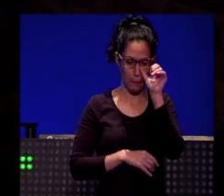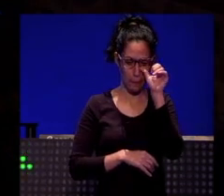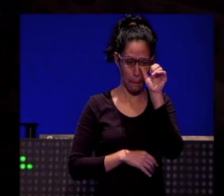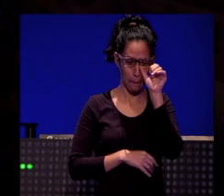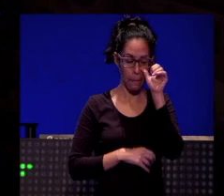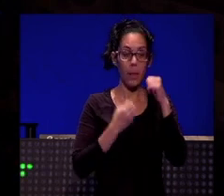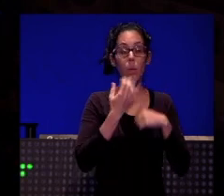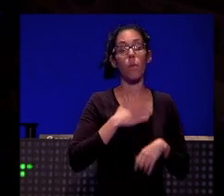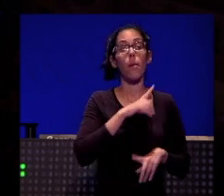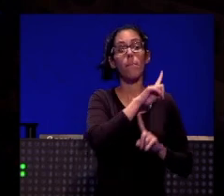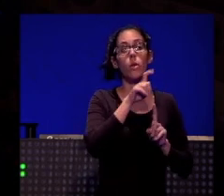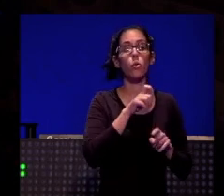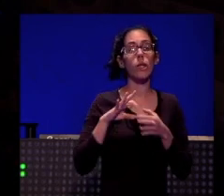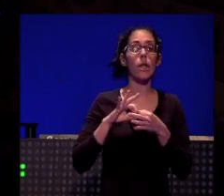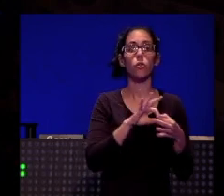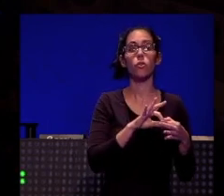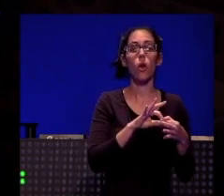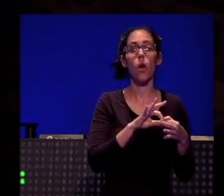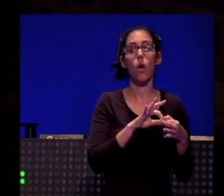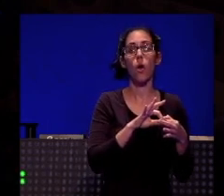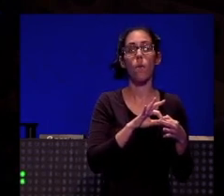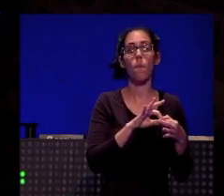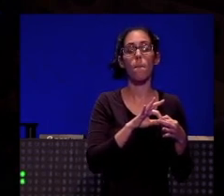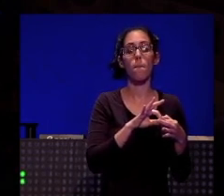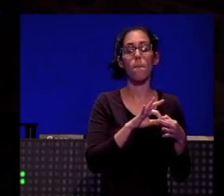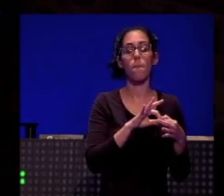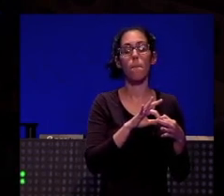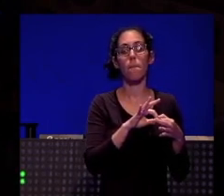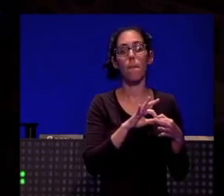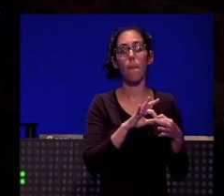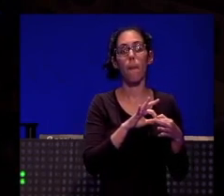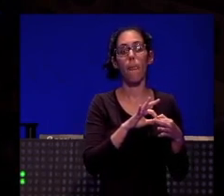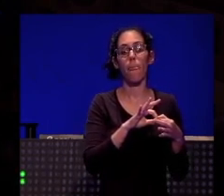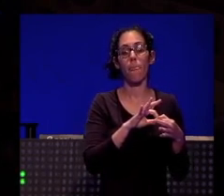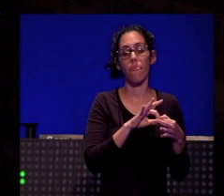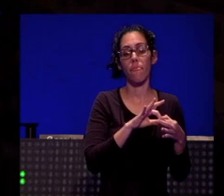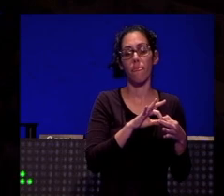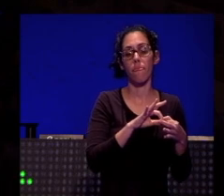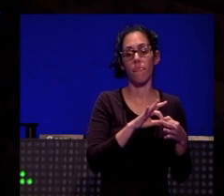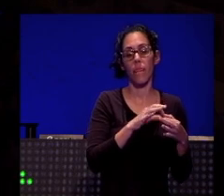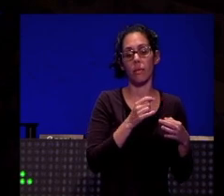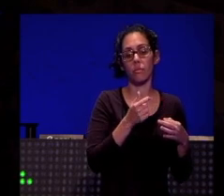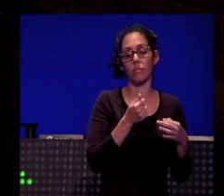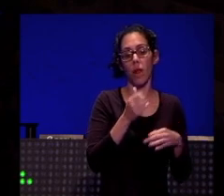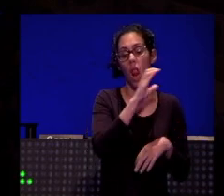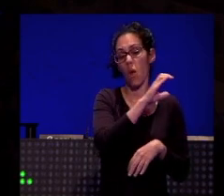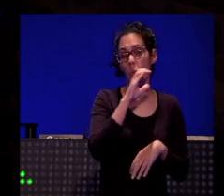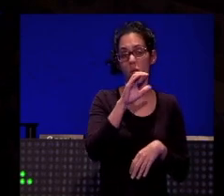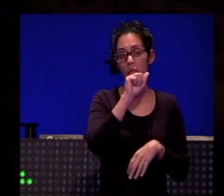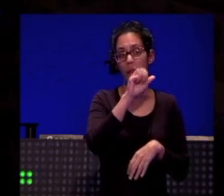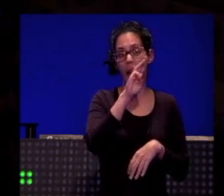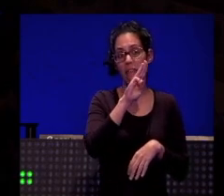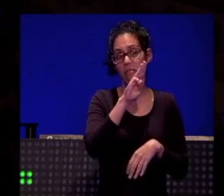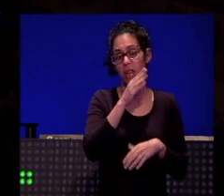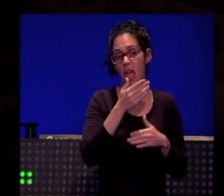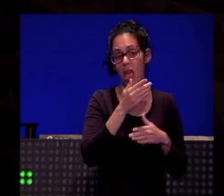bueno mi pregunta va un poco relacionada principalmente a las cuentas de A3 Media sobre todo Antena 3 en Twitter